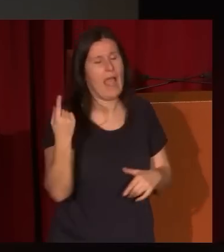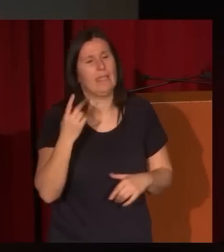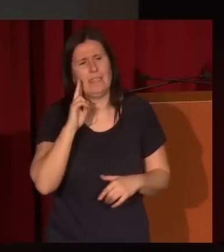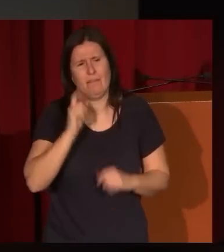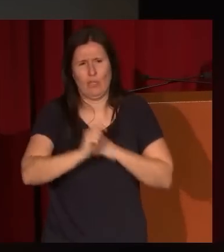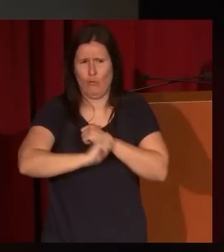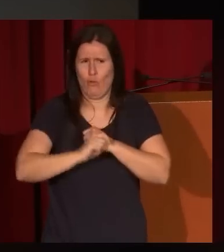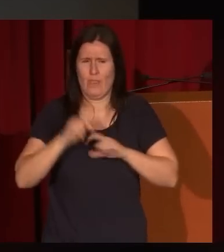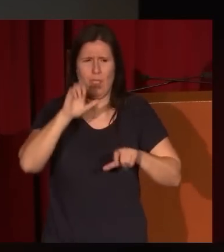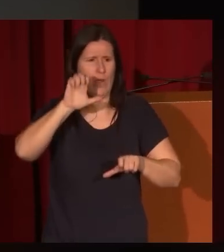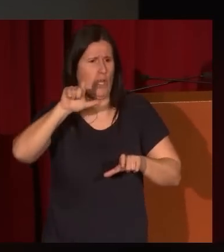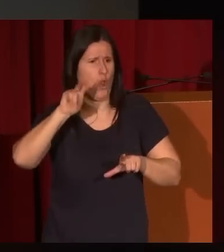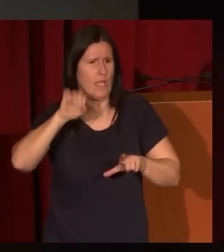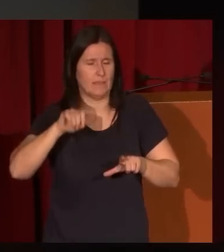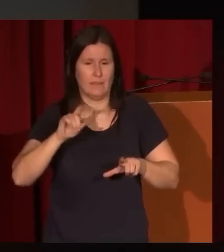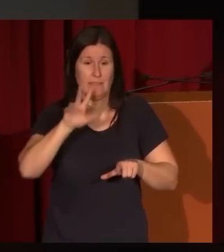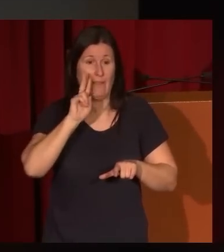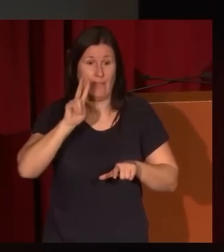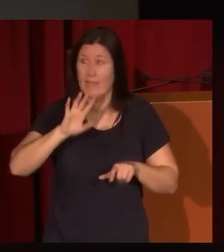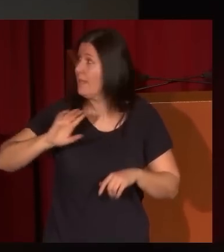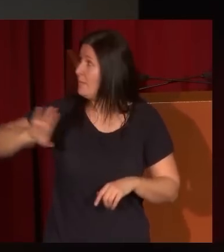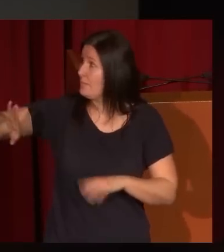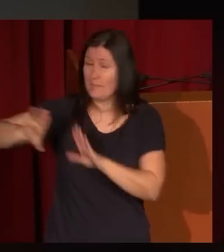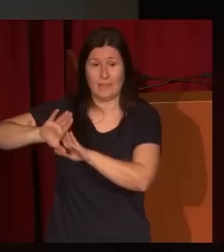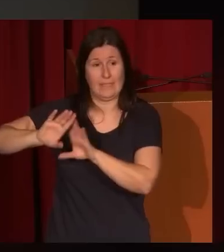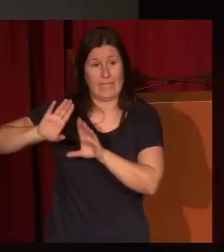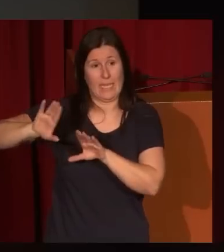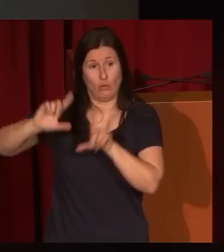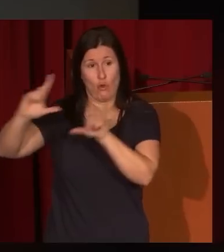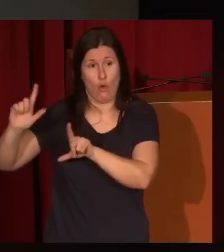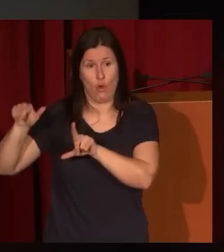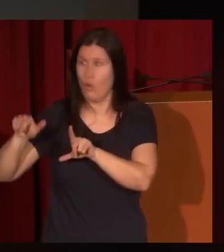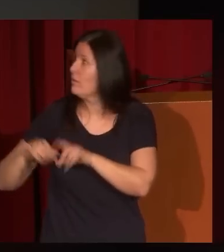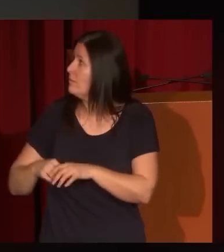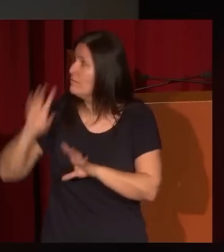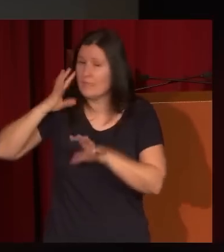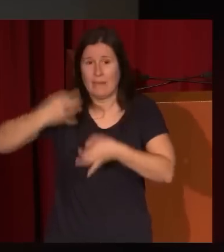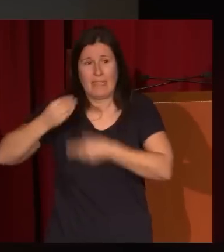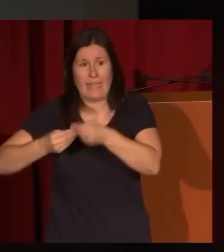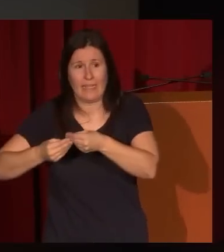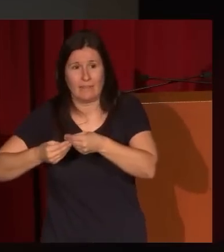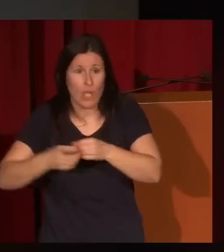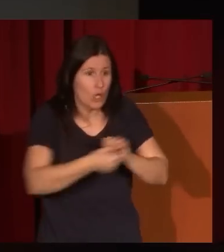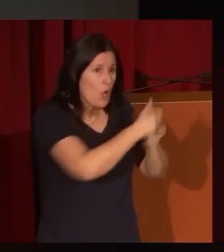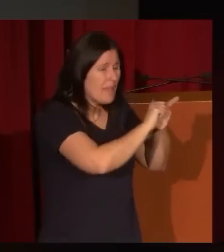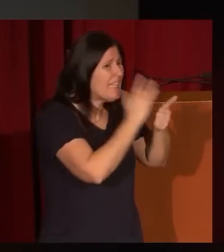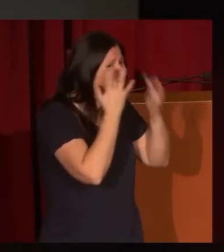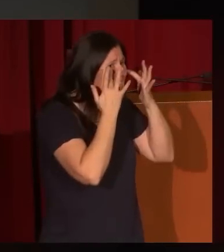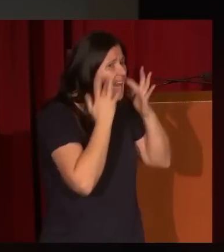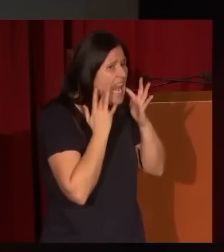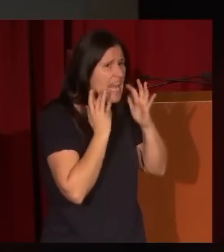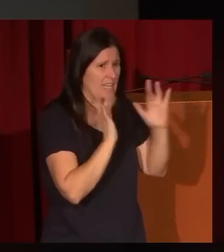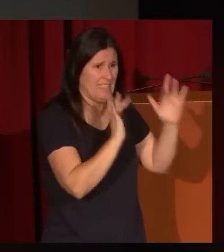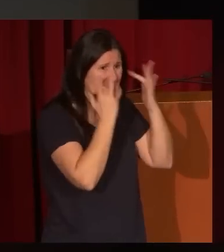Eugenio Lucas porque si se fijan ustedes en el derecho, en el derecho, es que realmente lo que está haciendo es copiar literalmente